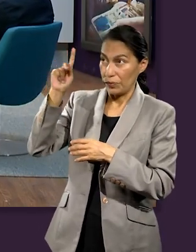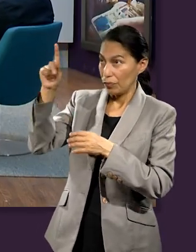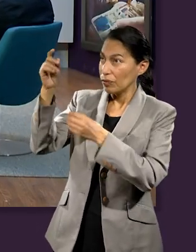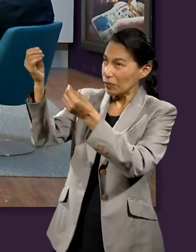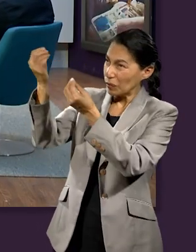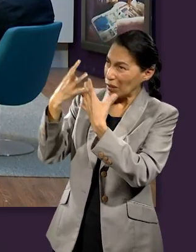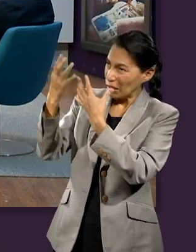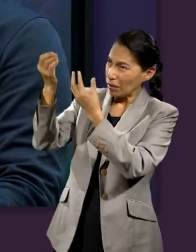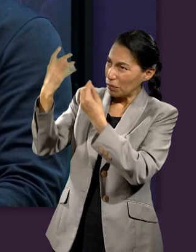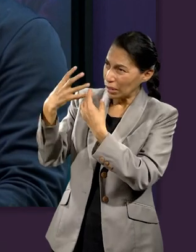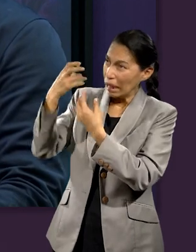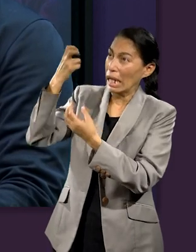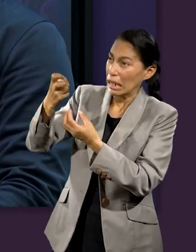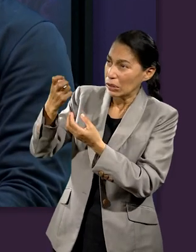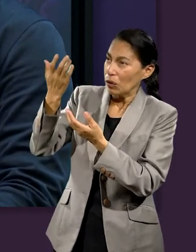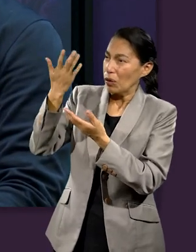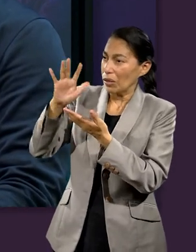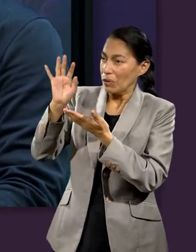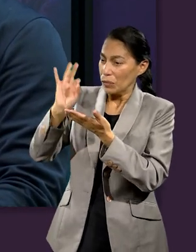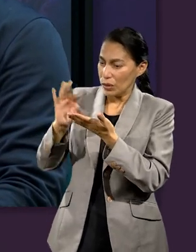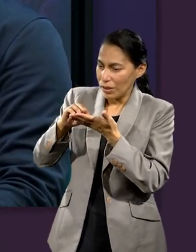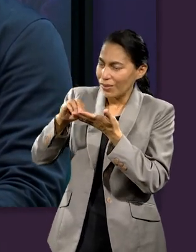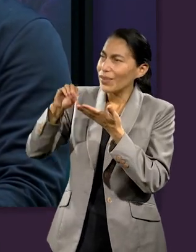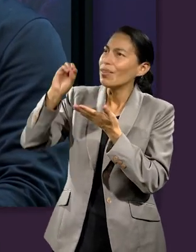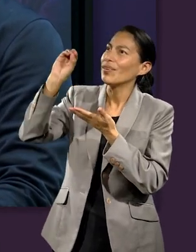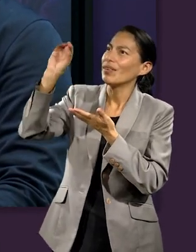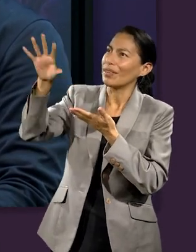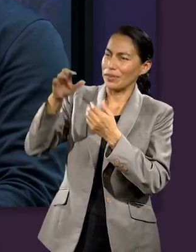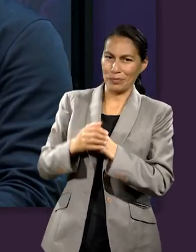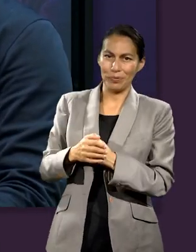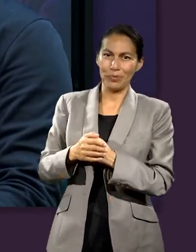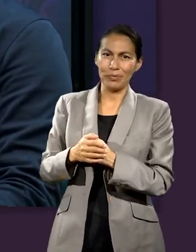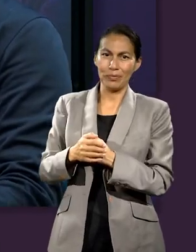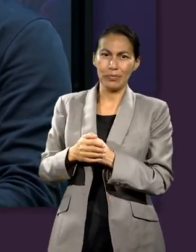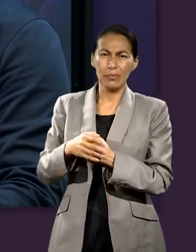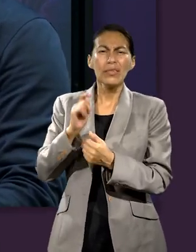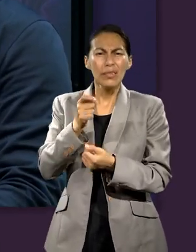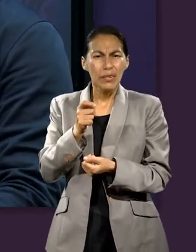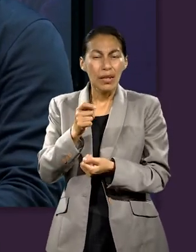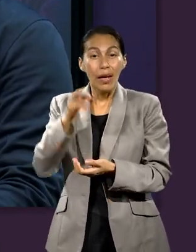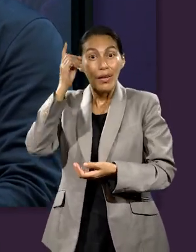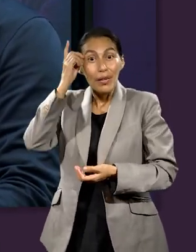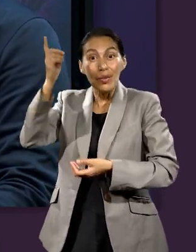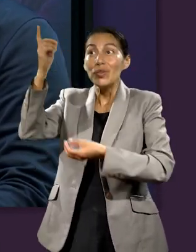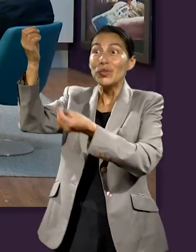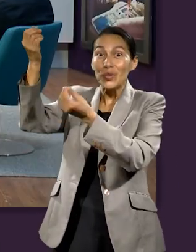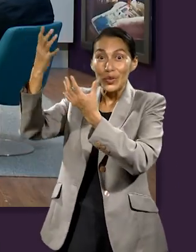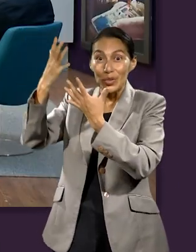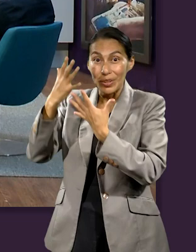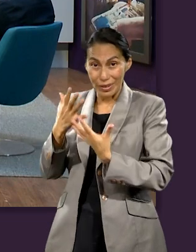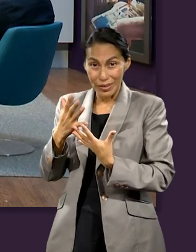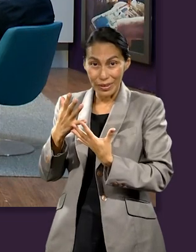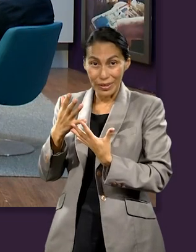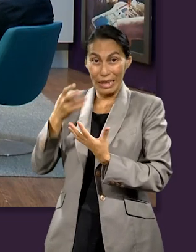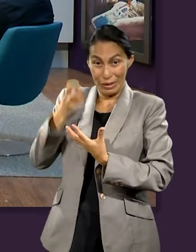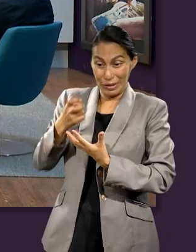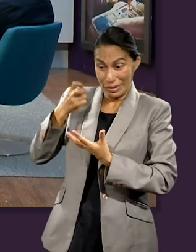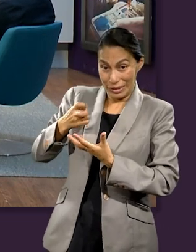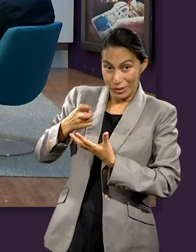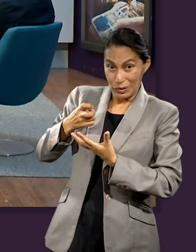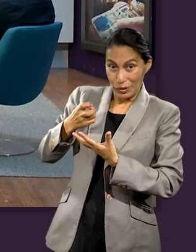Y de lo que Dios nos ha dado vamos a regresar. Vamos a regresar. Ya hay algo establecido a través del diezmo, ¿no? Ya hay un